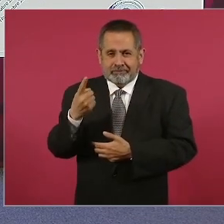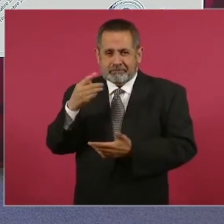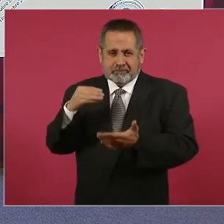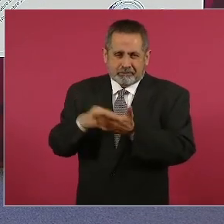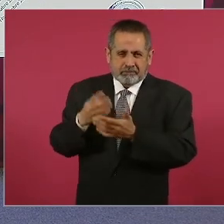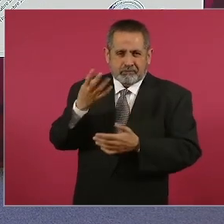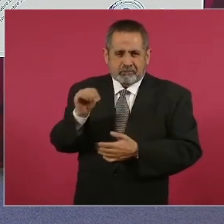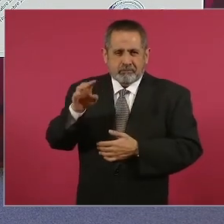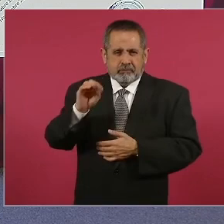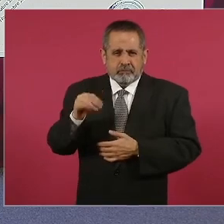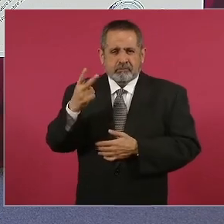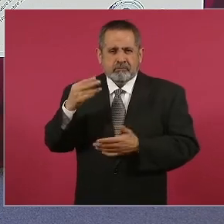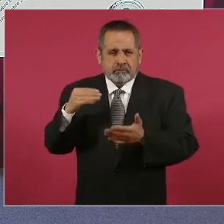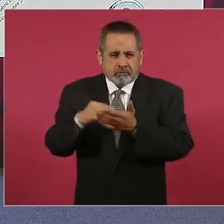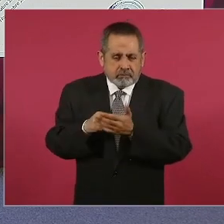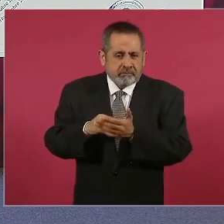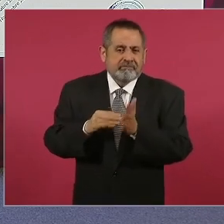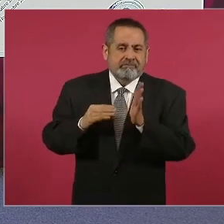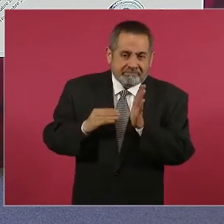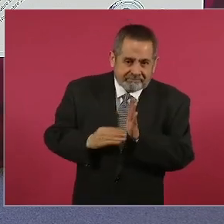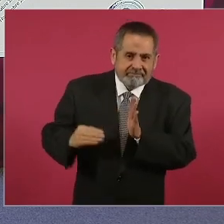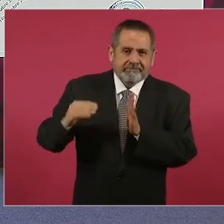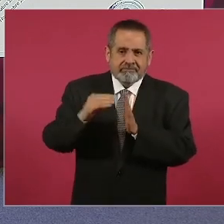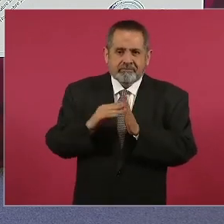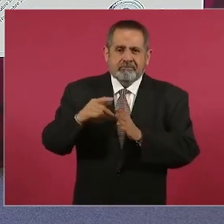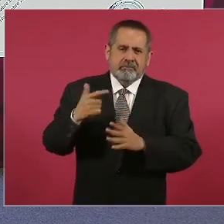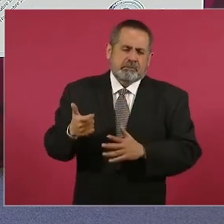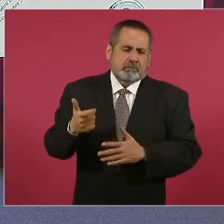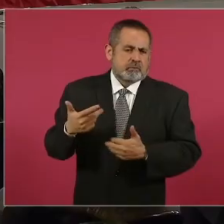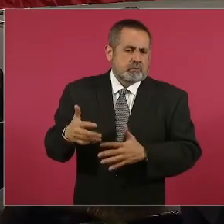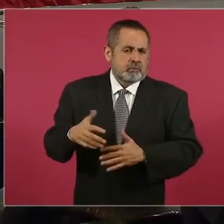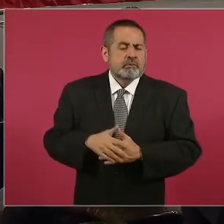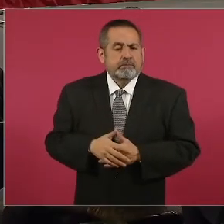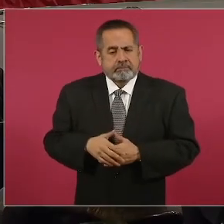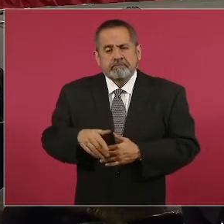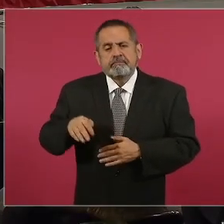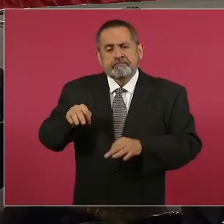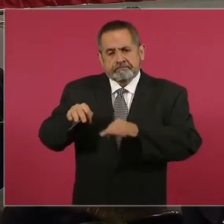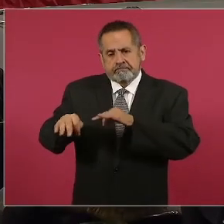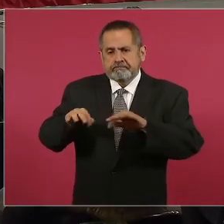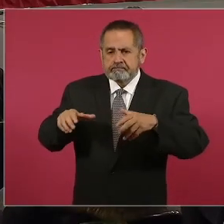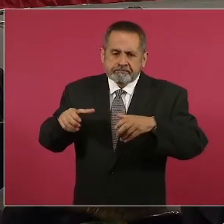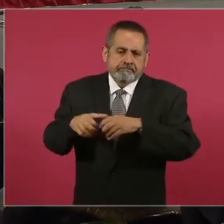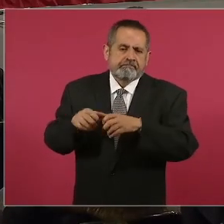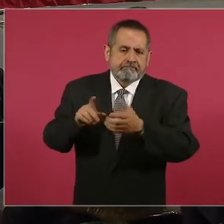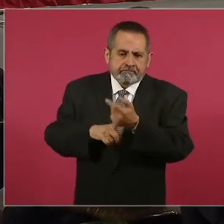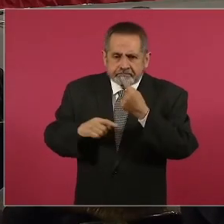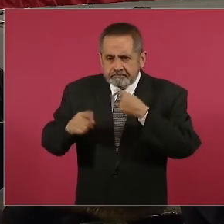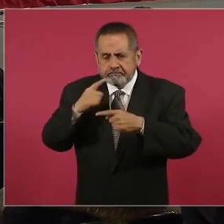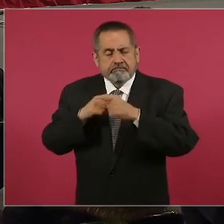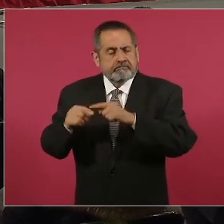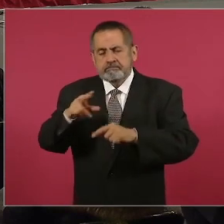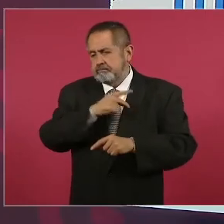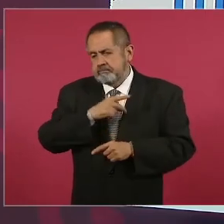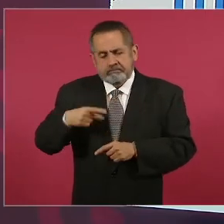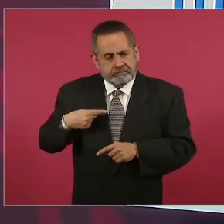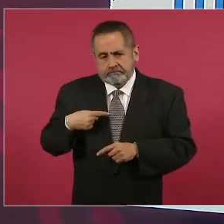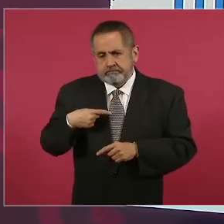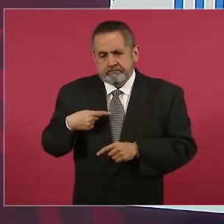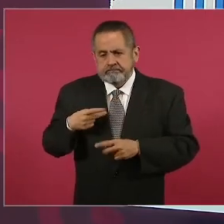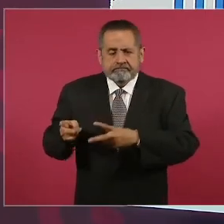992 millones de pesos. El trabajo de no permitir el robo de